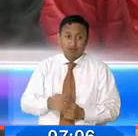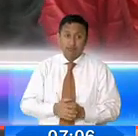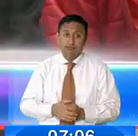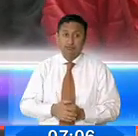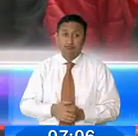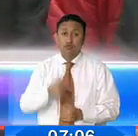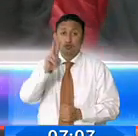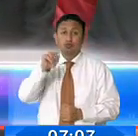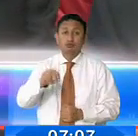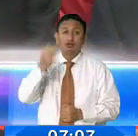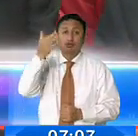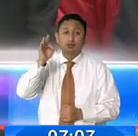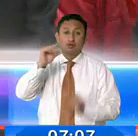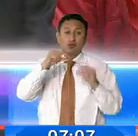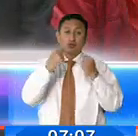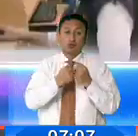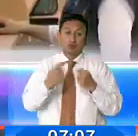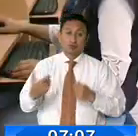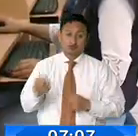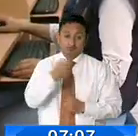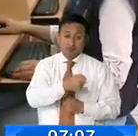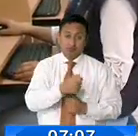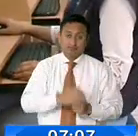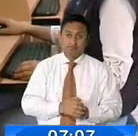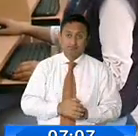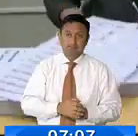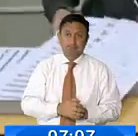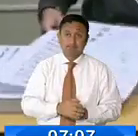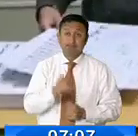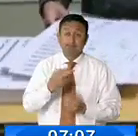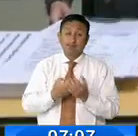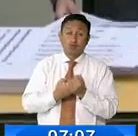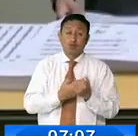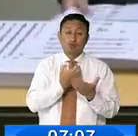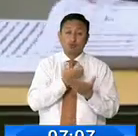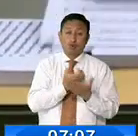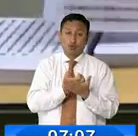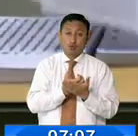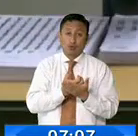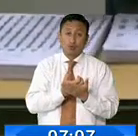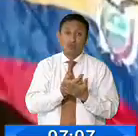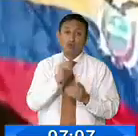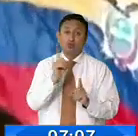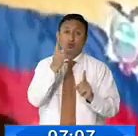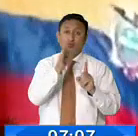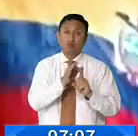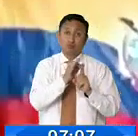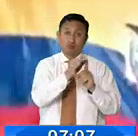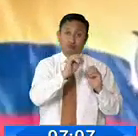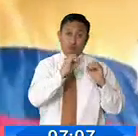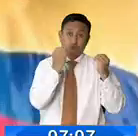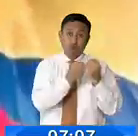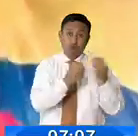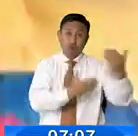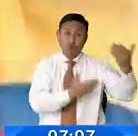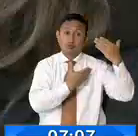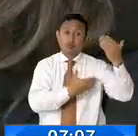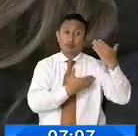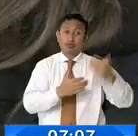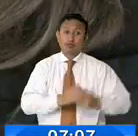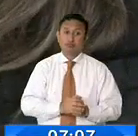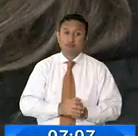Partidario del 2019 a la agrupación política. El fondo es un recurso económico utilizado exclusivamente por las organizaciones políticas